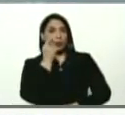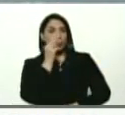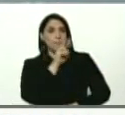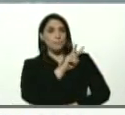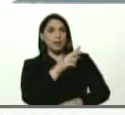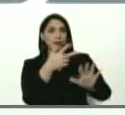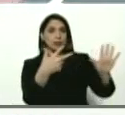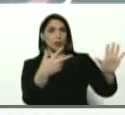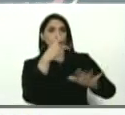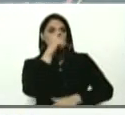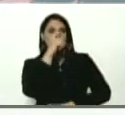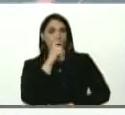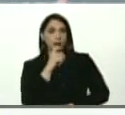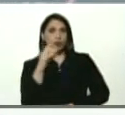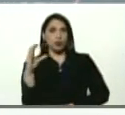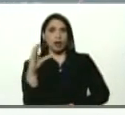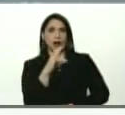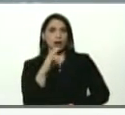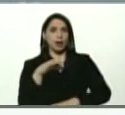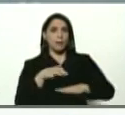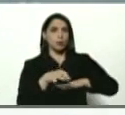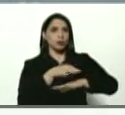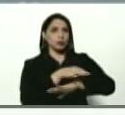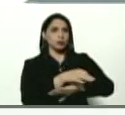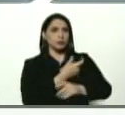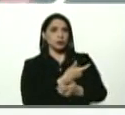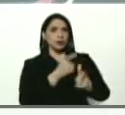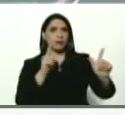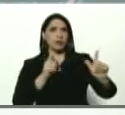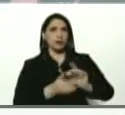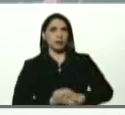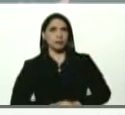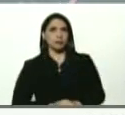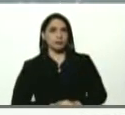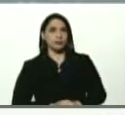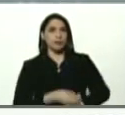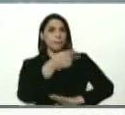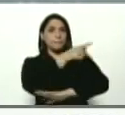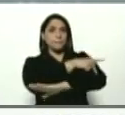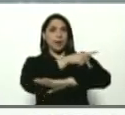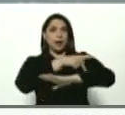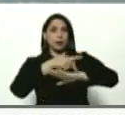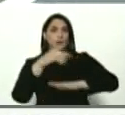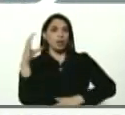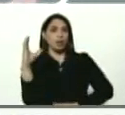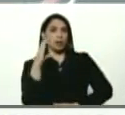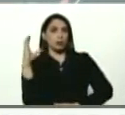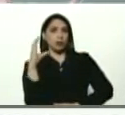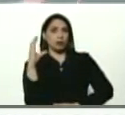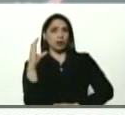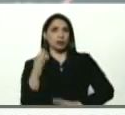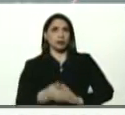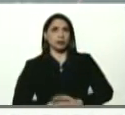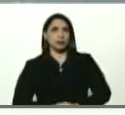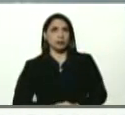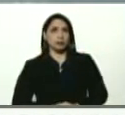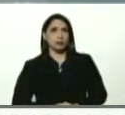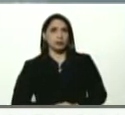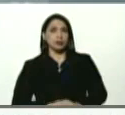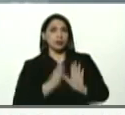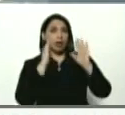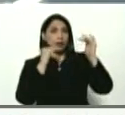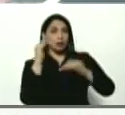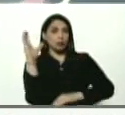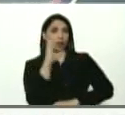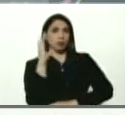28 años, el Distrito Capital, municipio Libertador, de la parroquia Caricuado. Atentos en Caricuado,